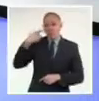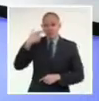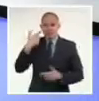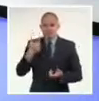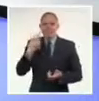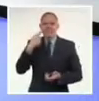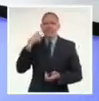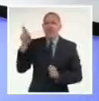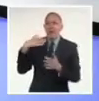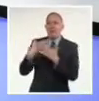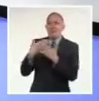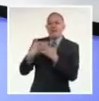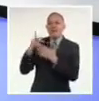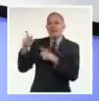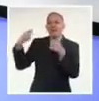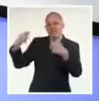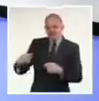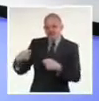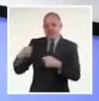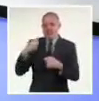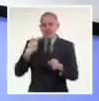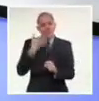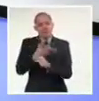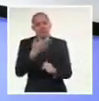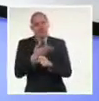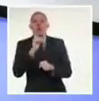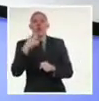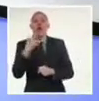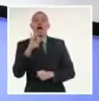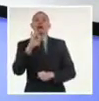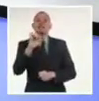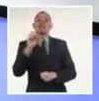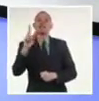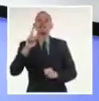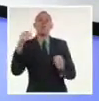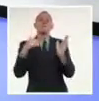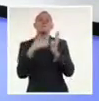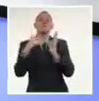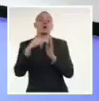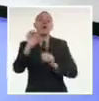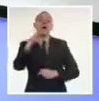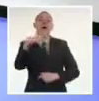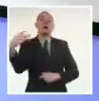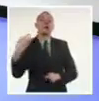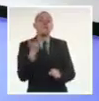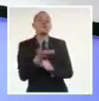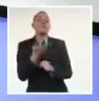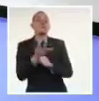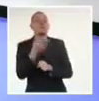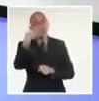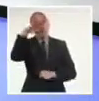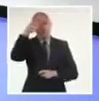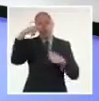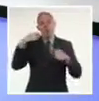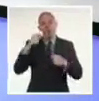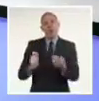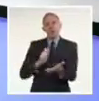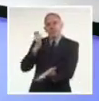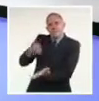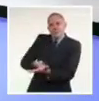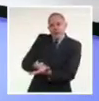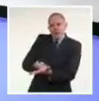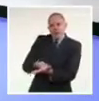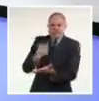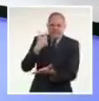acreedor del BNC y de Cuba por el monto de 72 millones de euros, quienes defienden que el demandante no es acreedor del